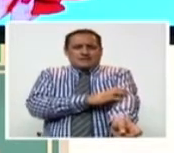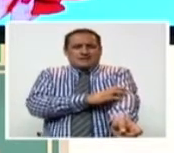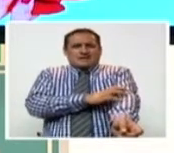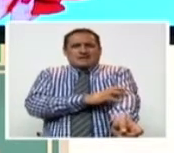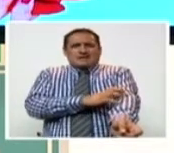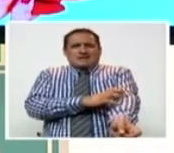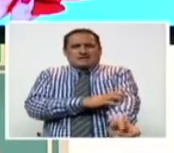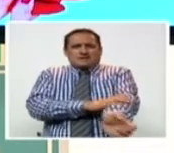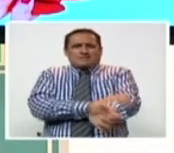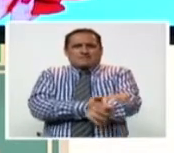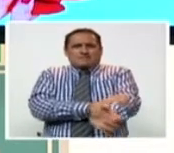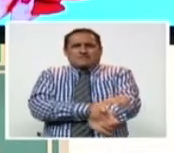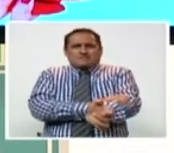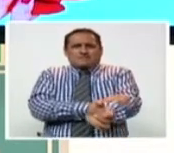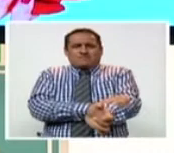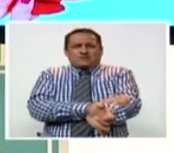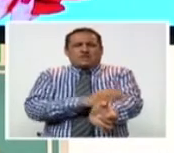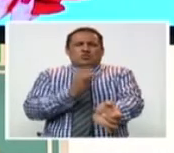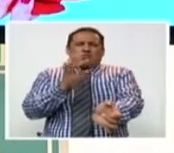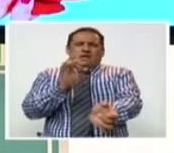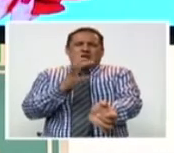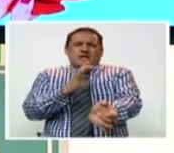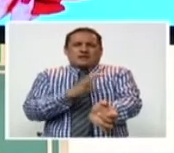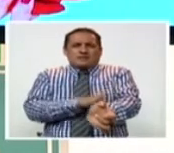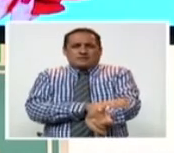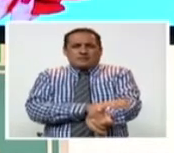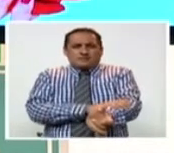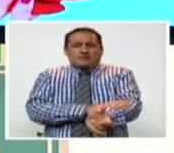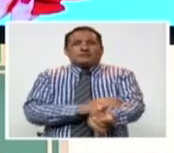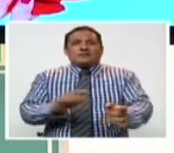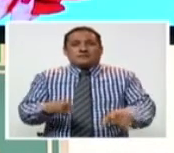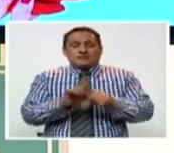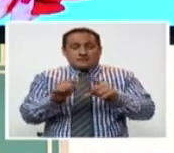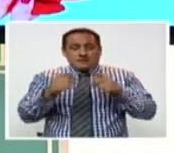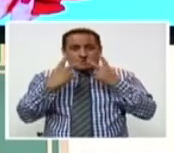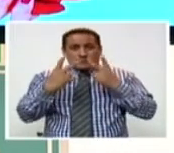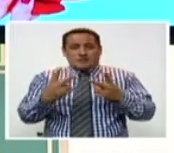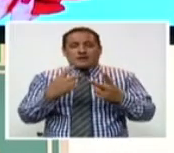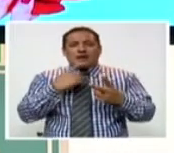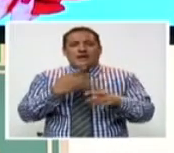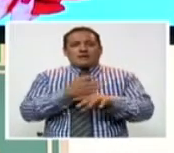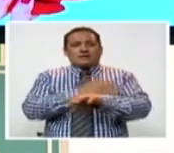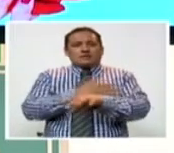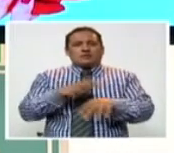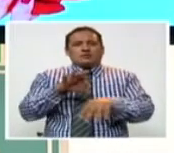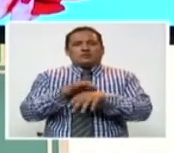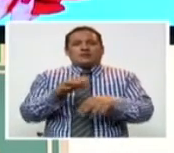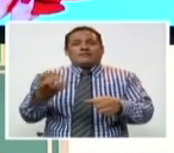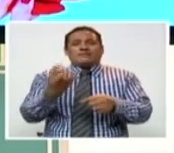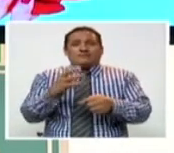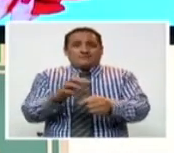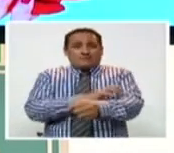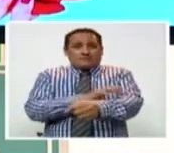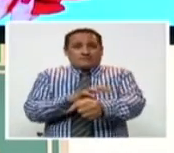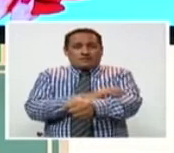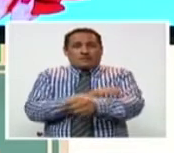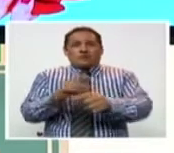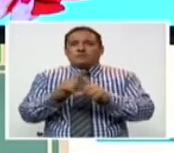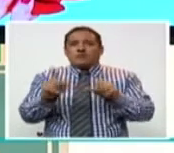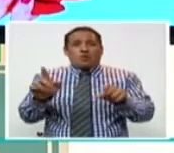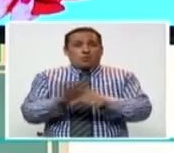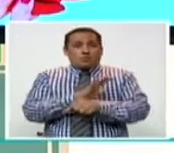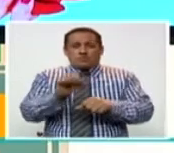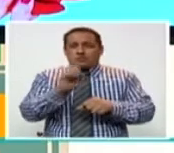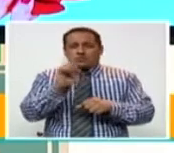de tamaño, no se mueve y le duele. Y obviamente, ahí viene muy bien la aplicación del frío, por ejemplo. Claro. Pero